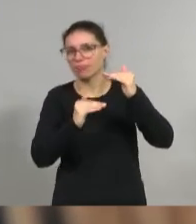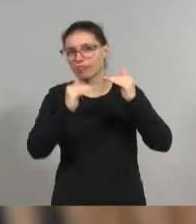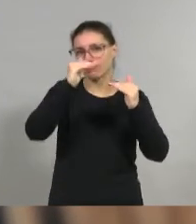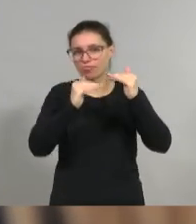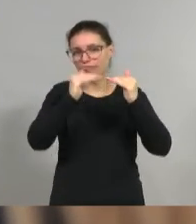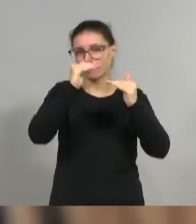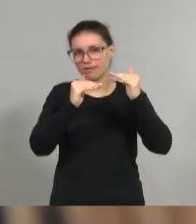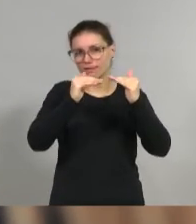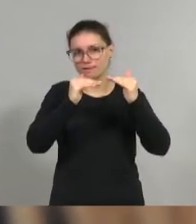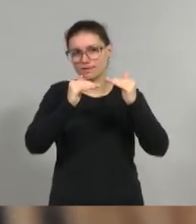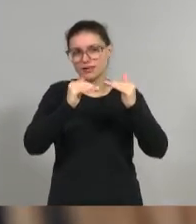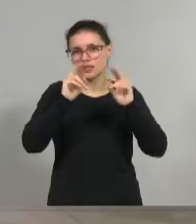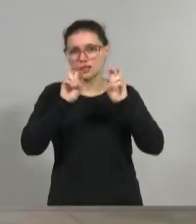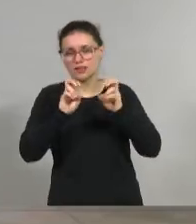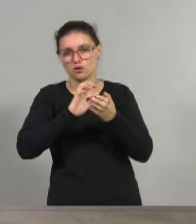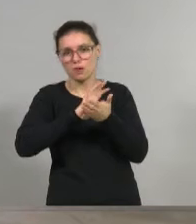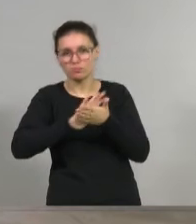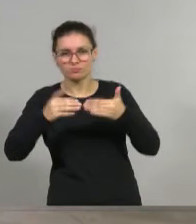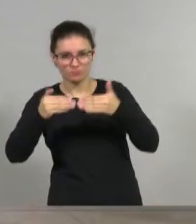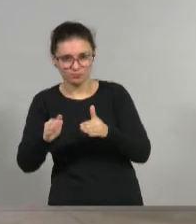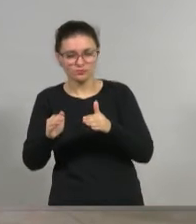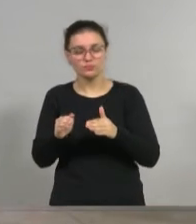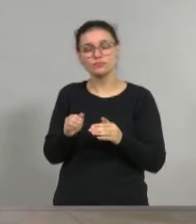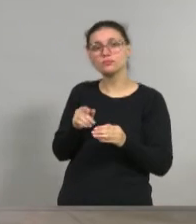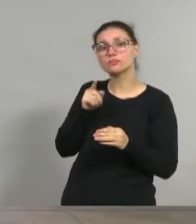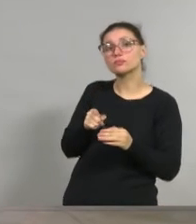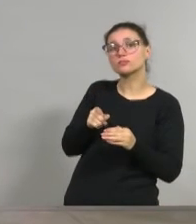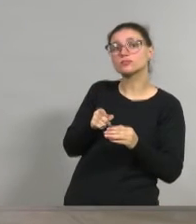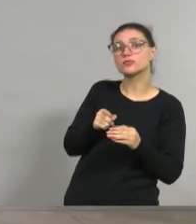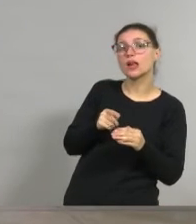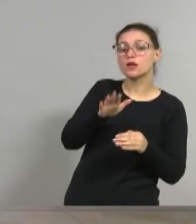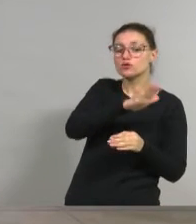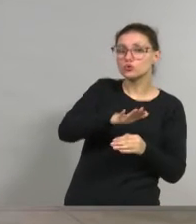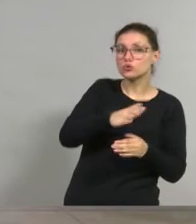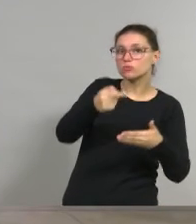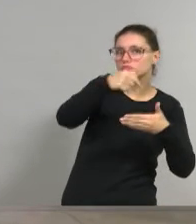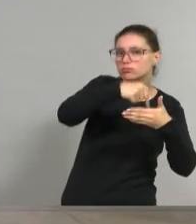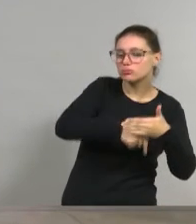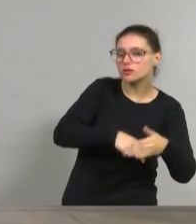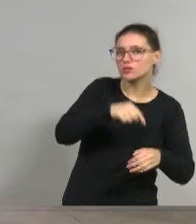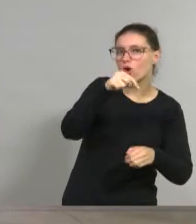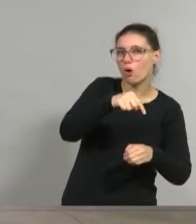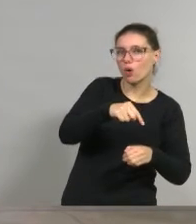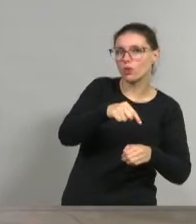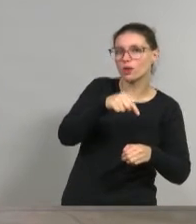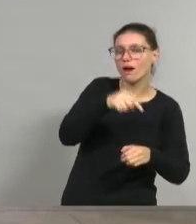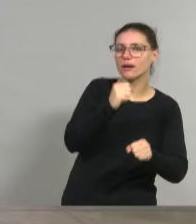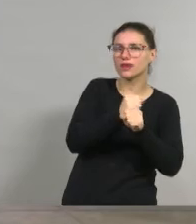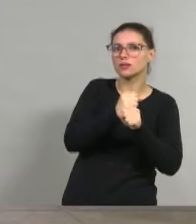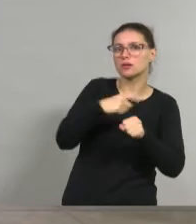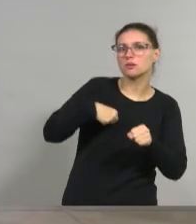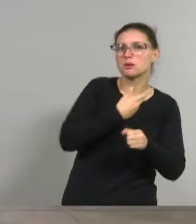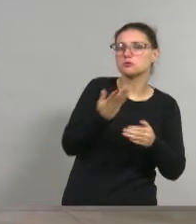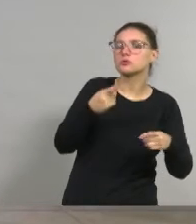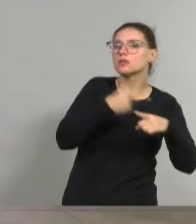al tema del neoliberalismo. Considerando la intervención social en los escenarios actuales, ¿qué desafíos tiene el trabajo social en la